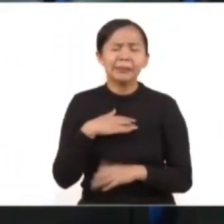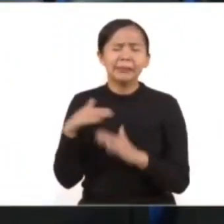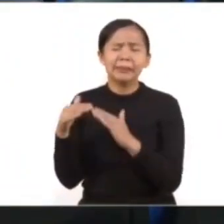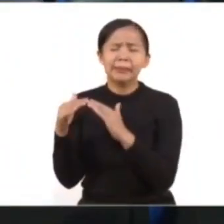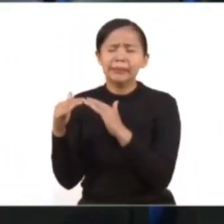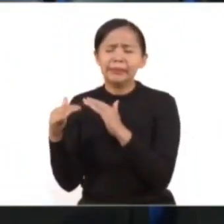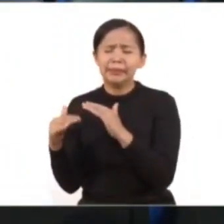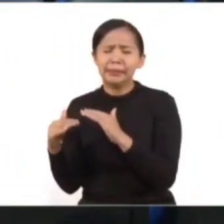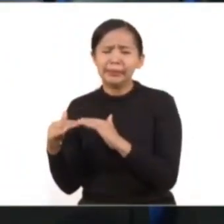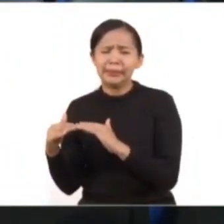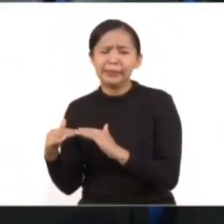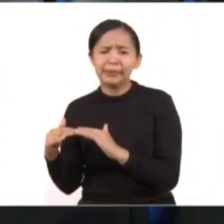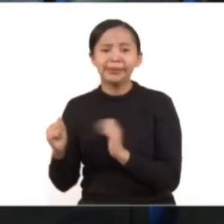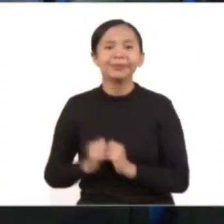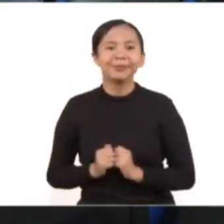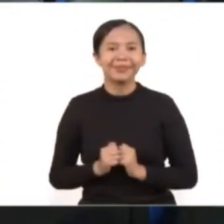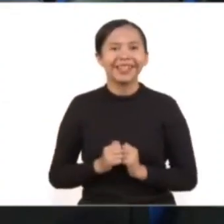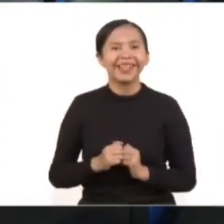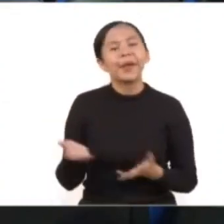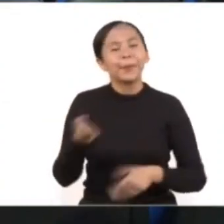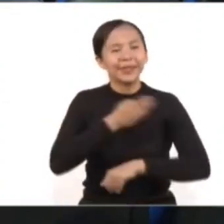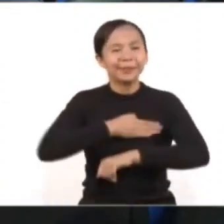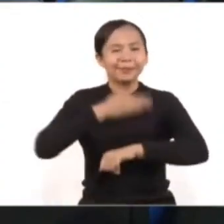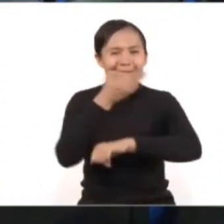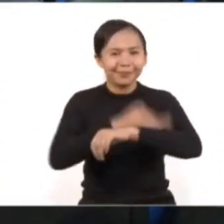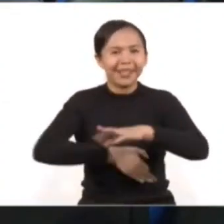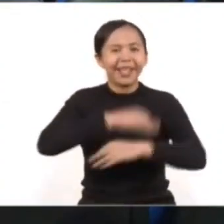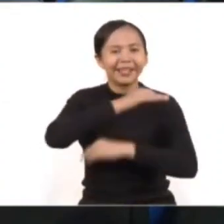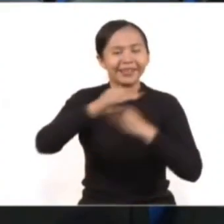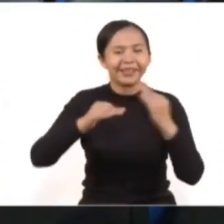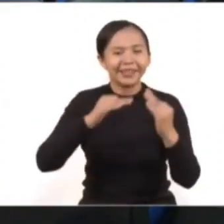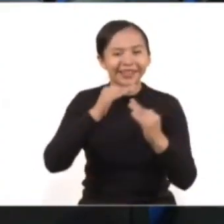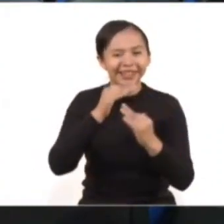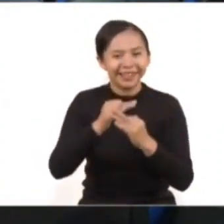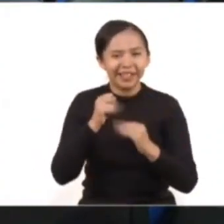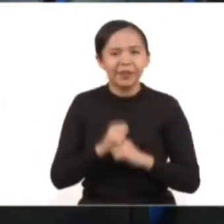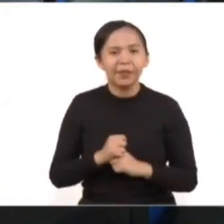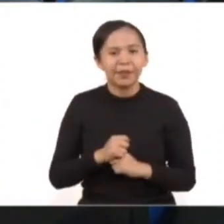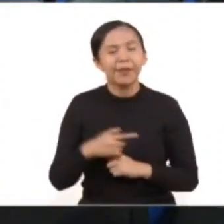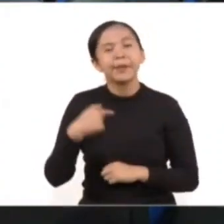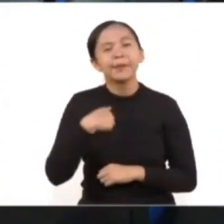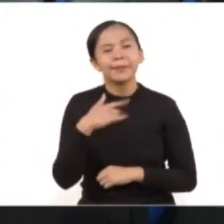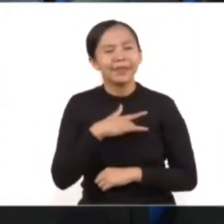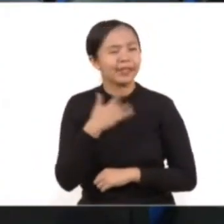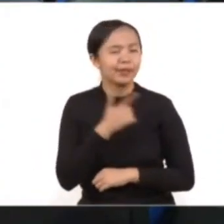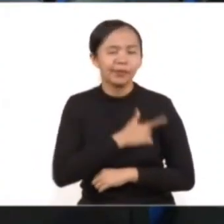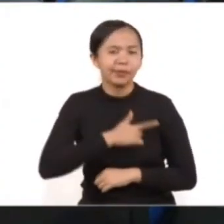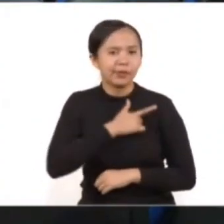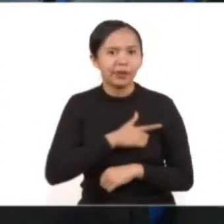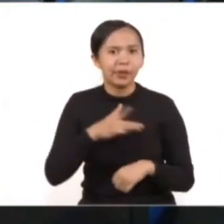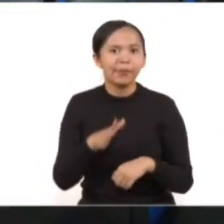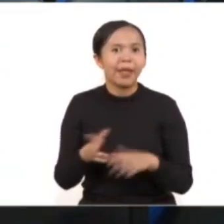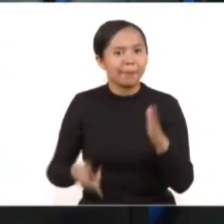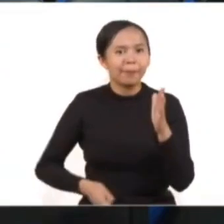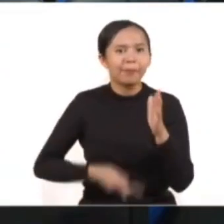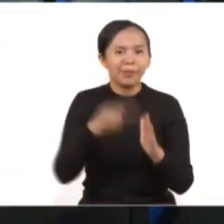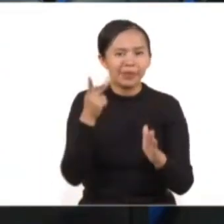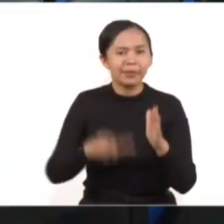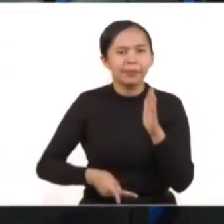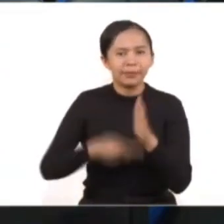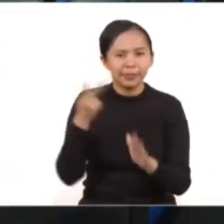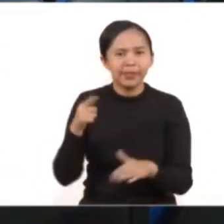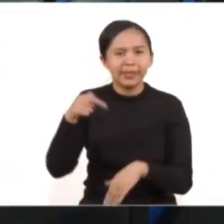Muy buena tarde a todas y a todos. Me da muchísimo gusto, como cada mes, estar